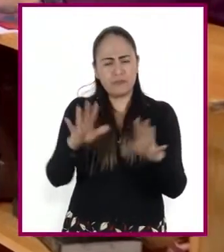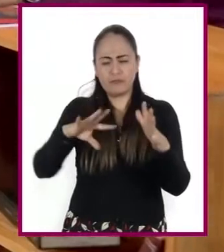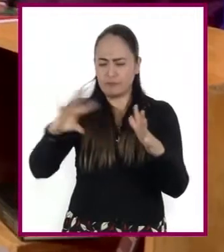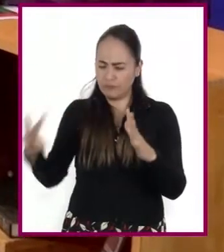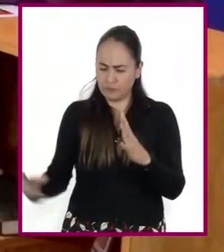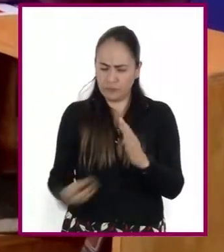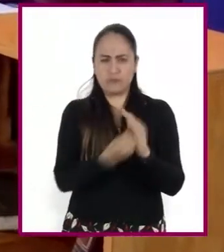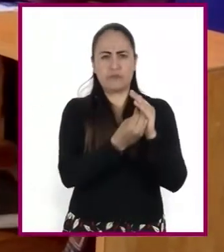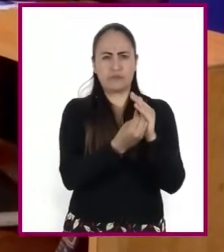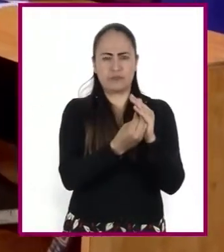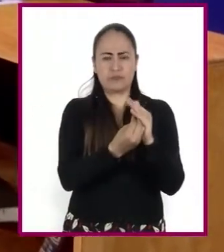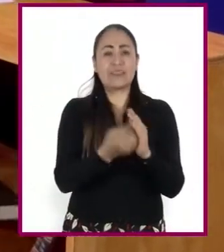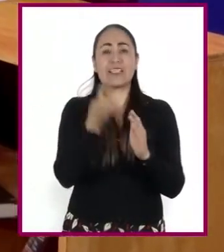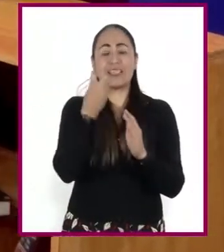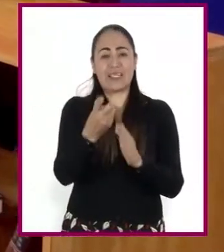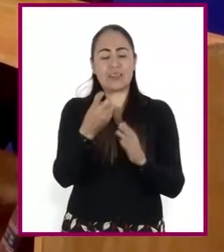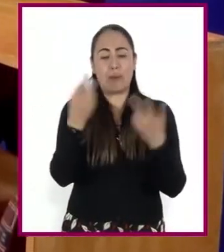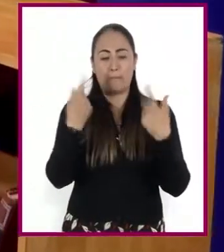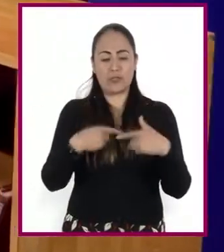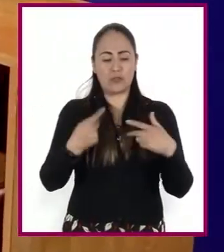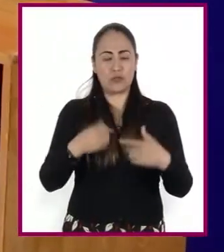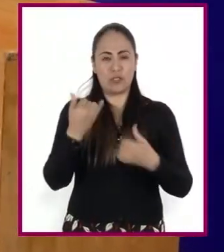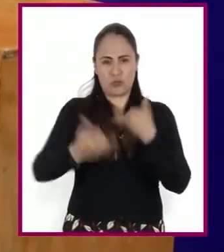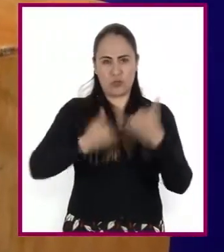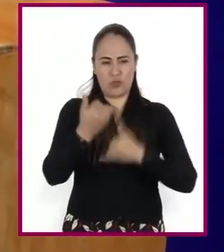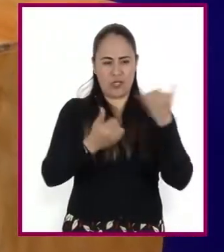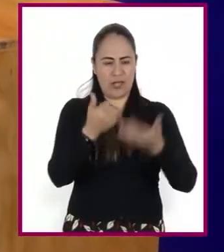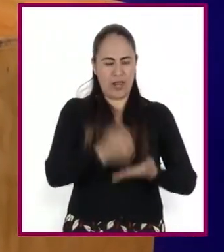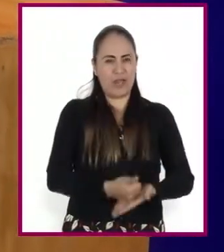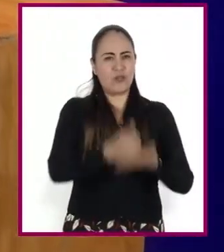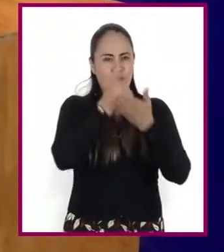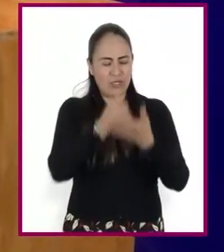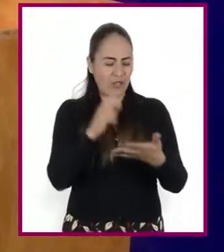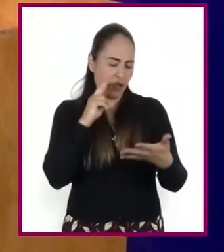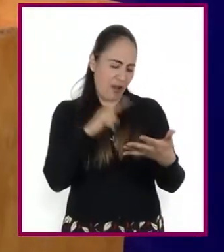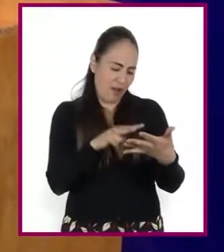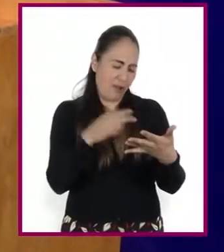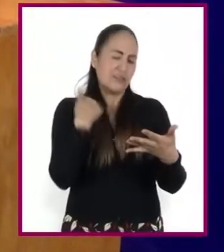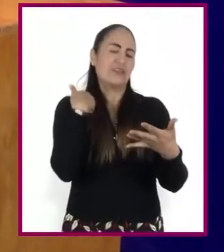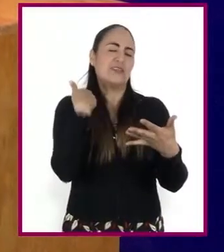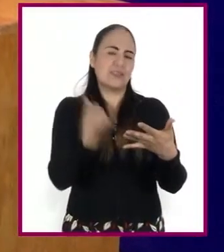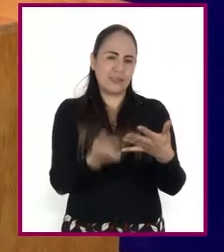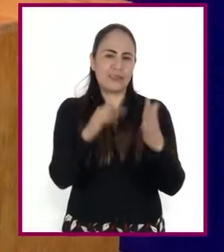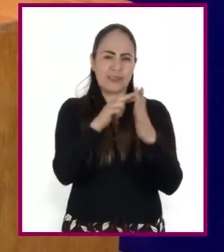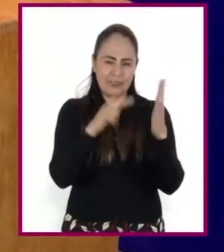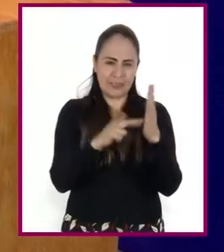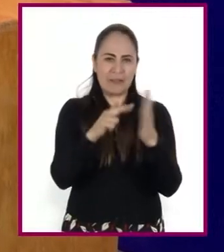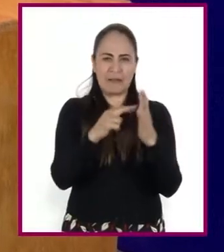misma que ayudará a los jugadores a entender mejor el contexto y las reglas.